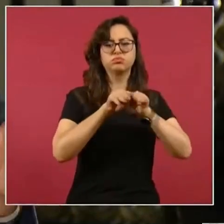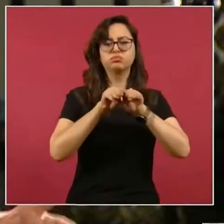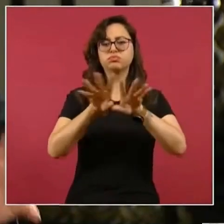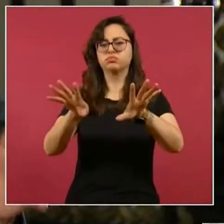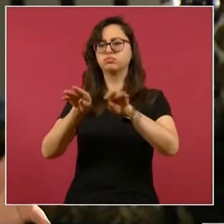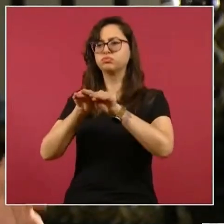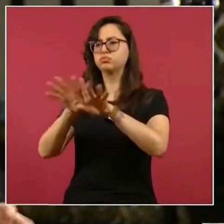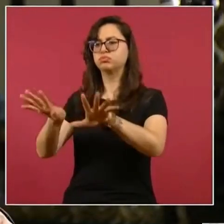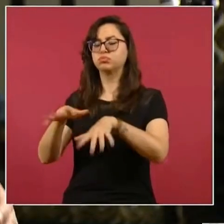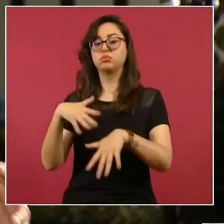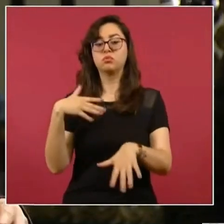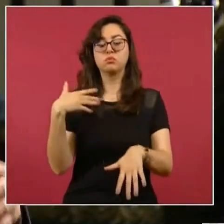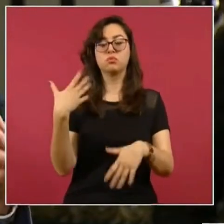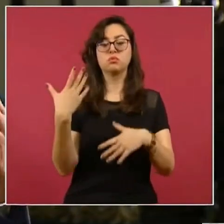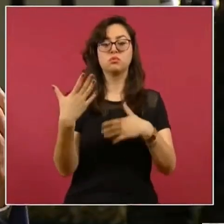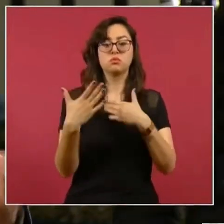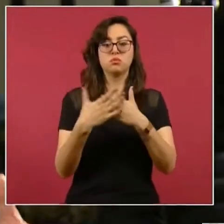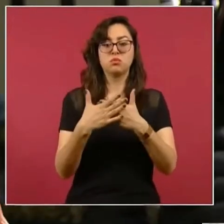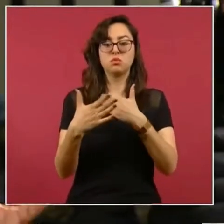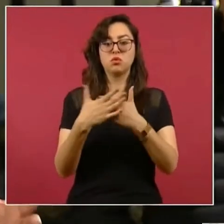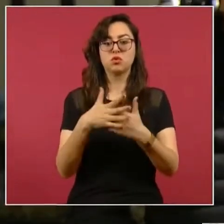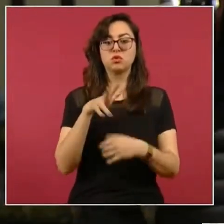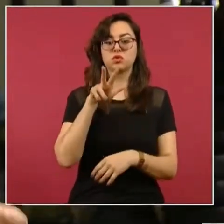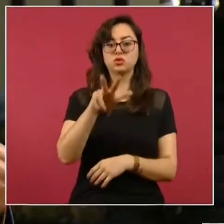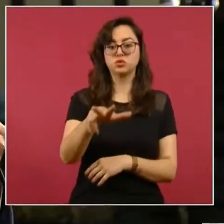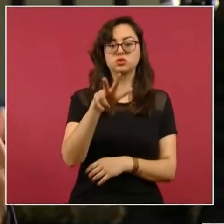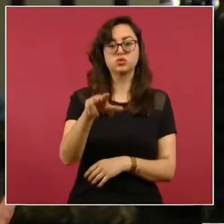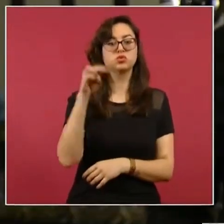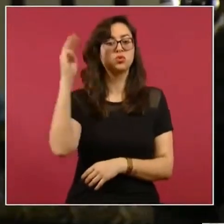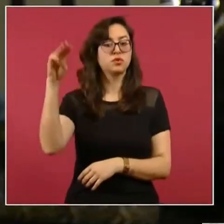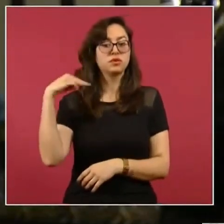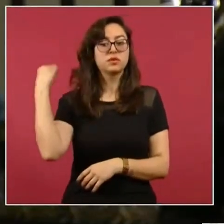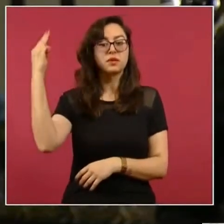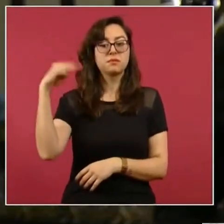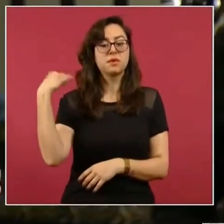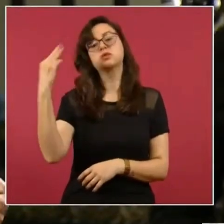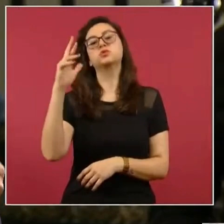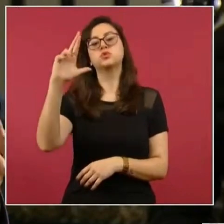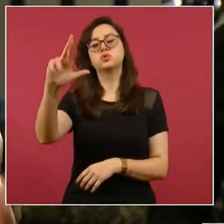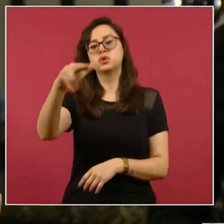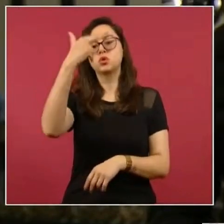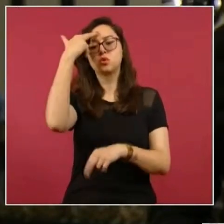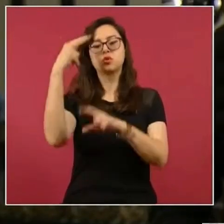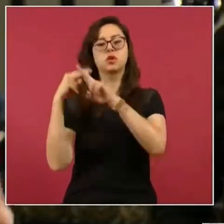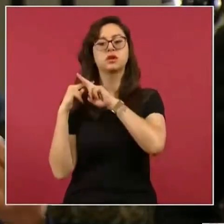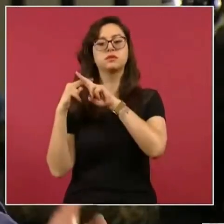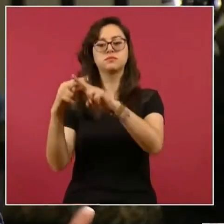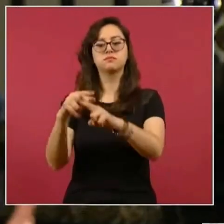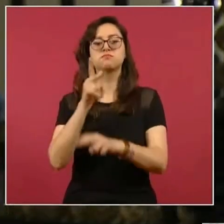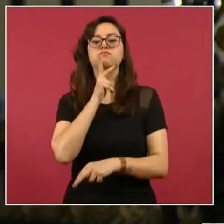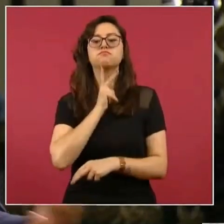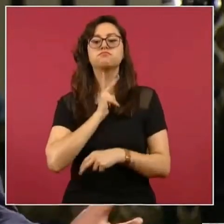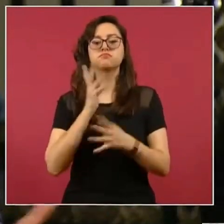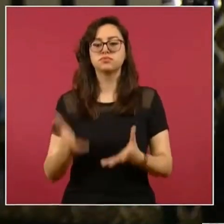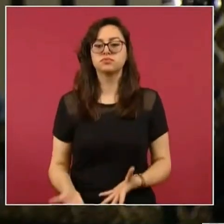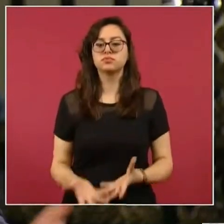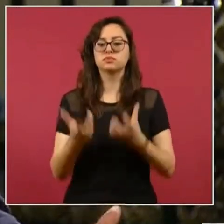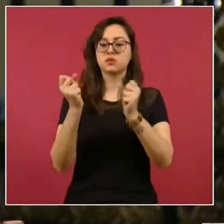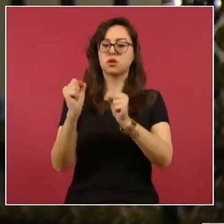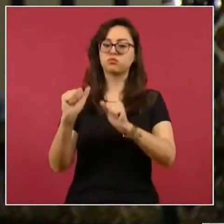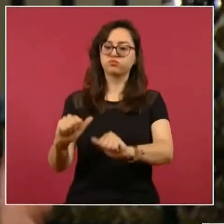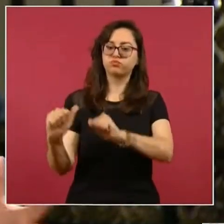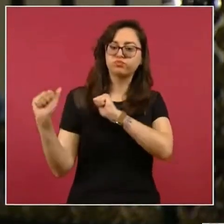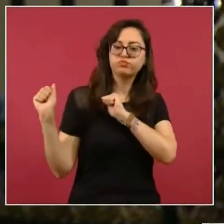la gente a venir al Zócalo Capitalino el 18 de marzo con motivo del aniversario de la expropiación petrolera. Usted mismo lo ha hecho